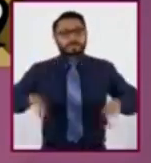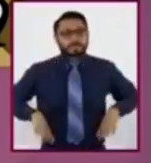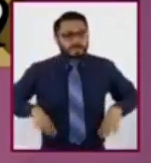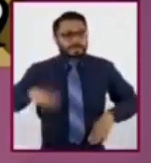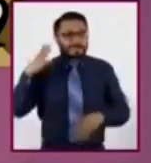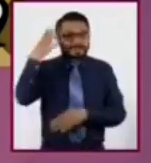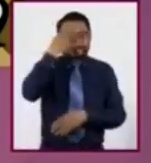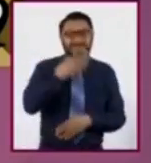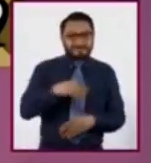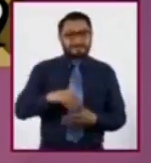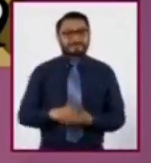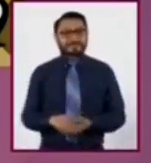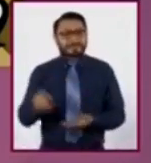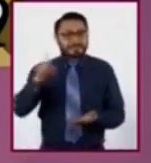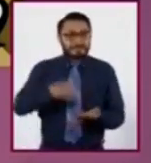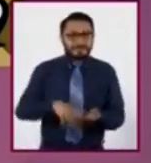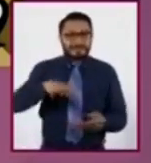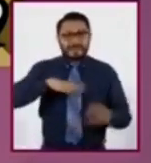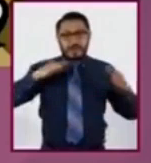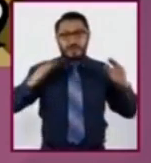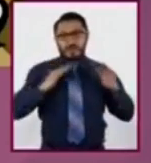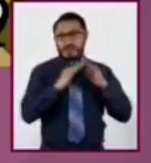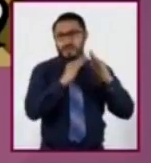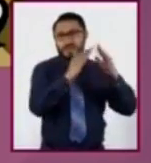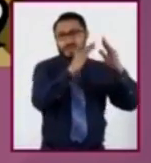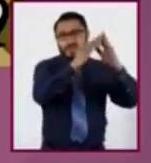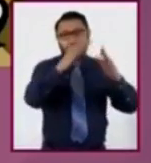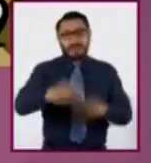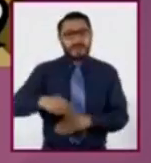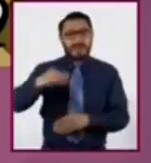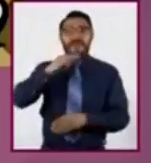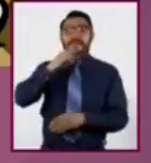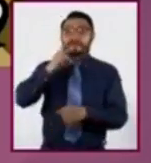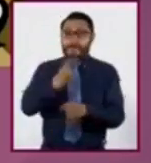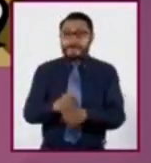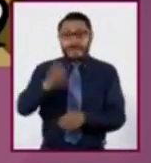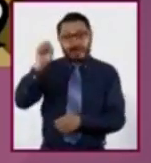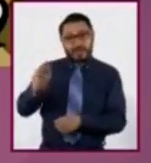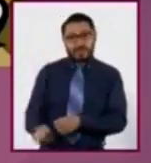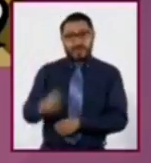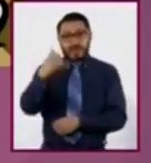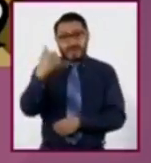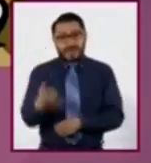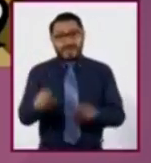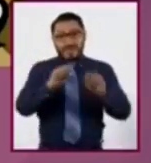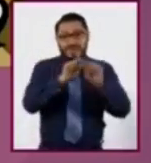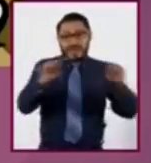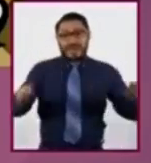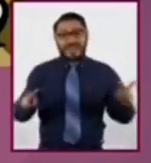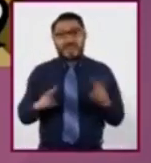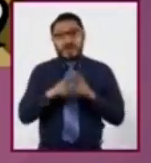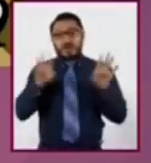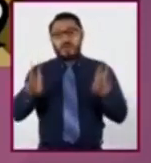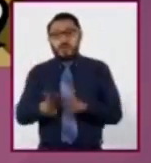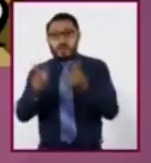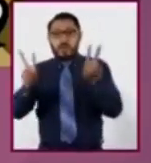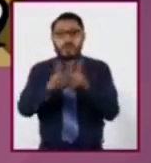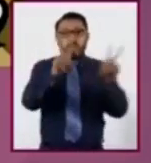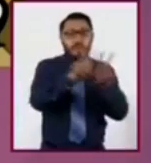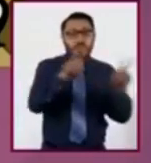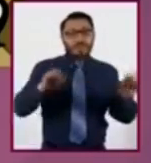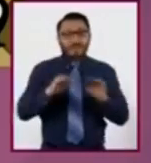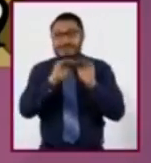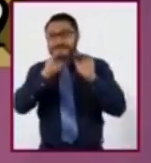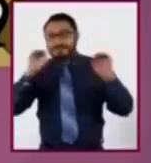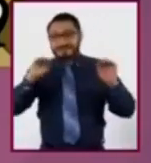identificamos parte de la Sierra Madre del Sur y del eje volcánico transversal y esta característica del estado hace que escaseen las